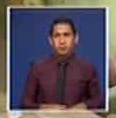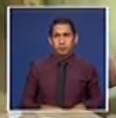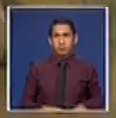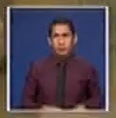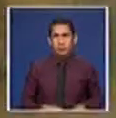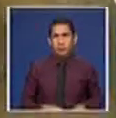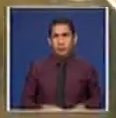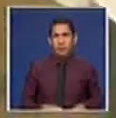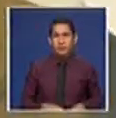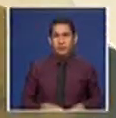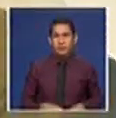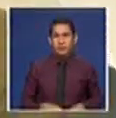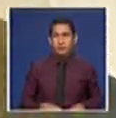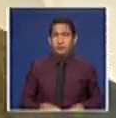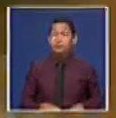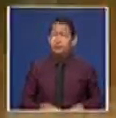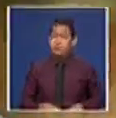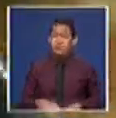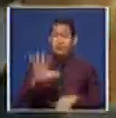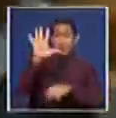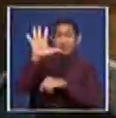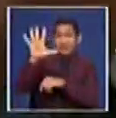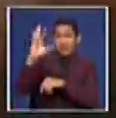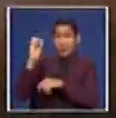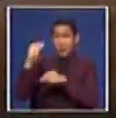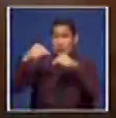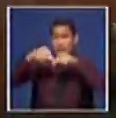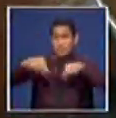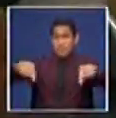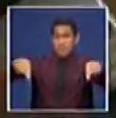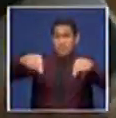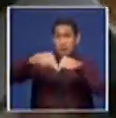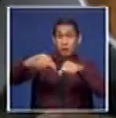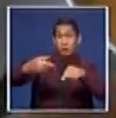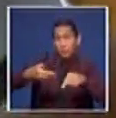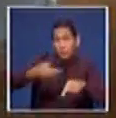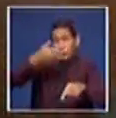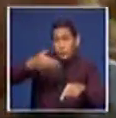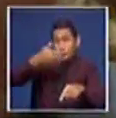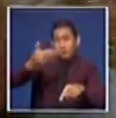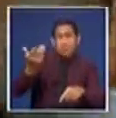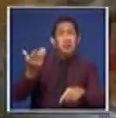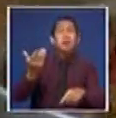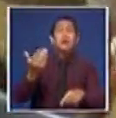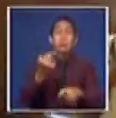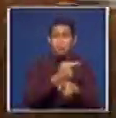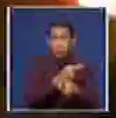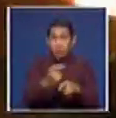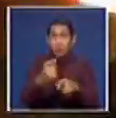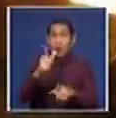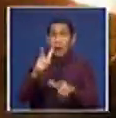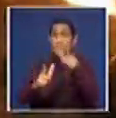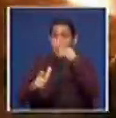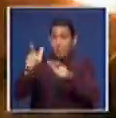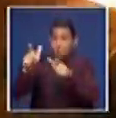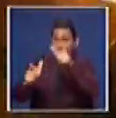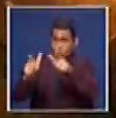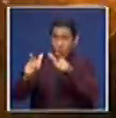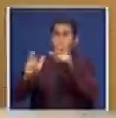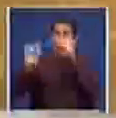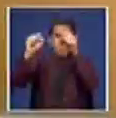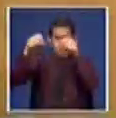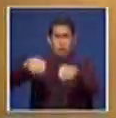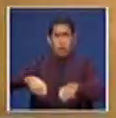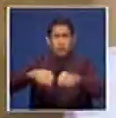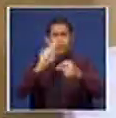Serán 50 platos que se seleccionarán para esta edición. Gallardo afirma que este año los usuarios de redes sociales podrán